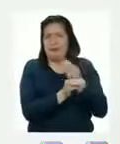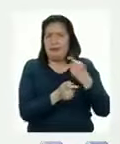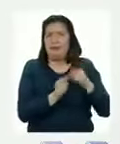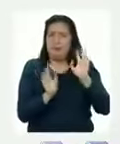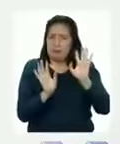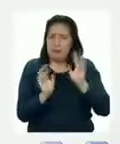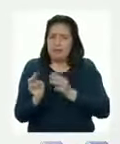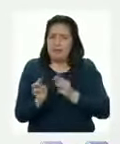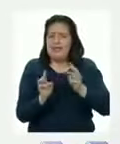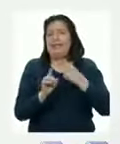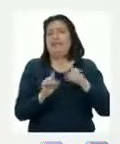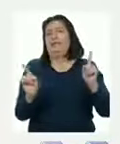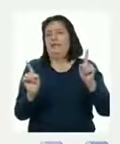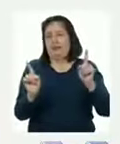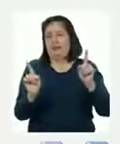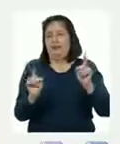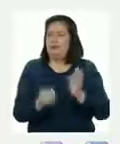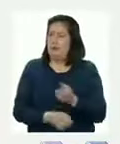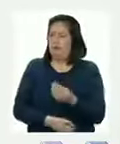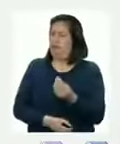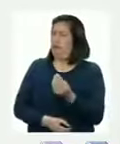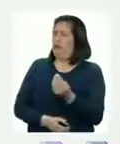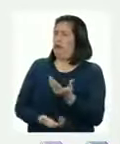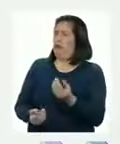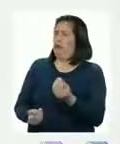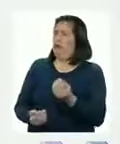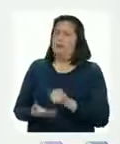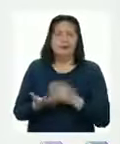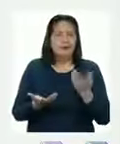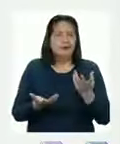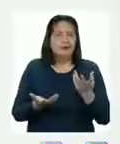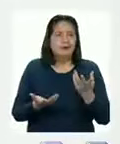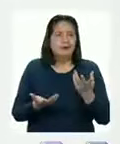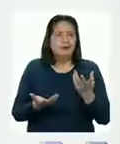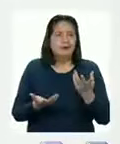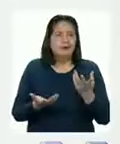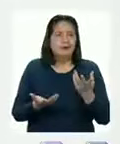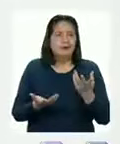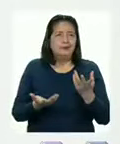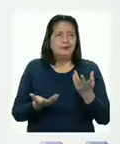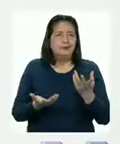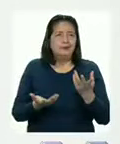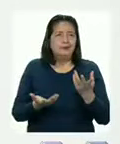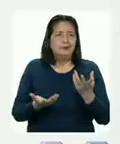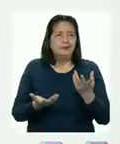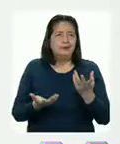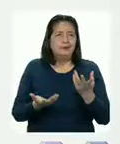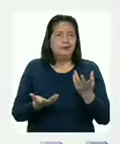pero de un modo diferente ¿Y cómo así? A través de la yupada...